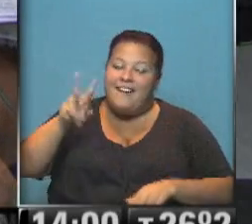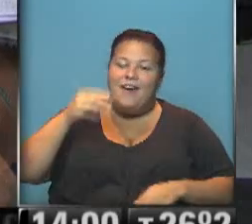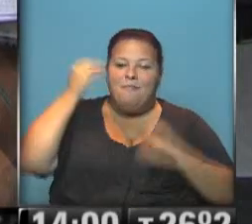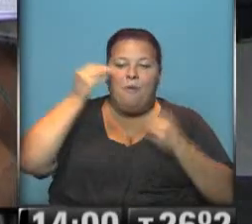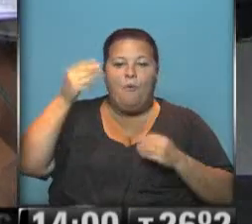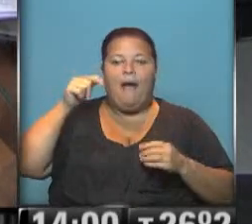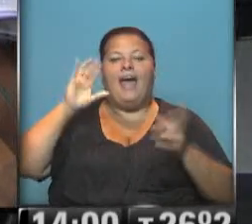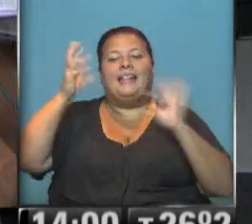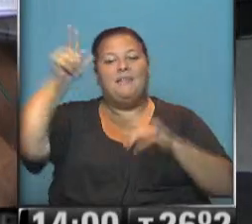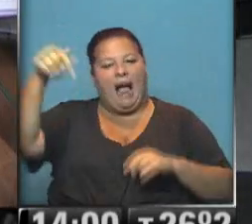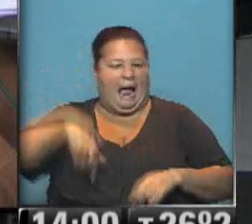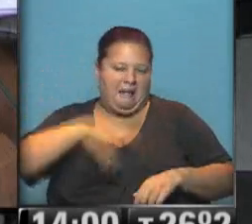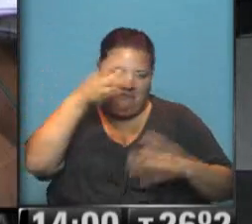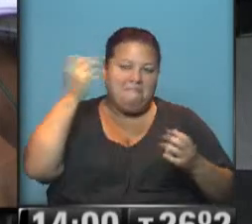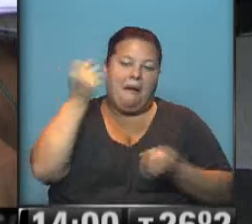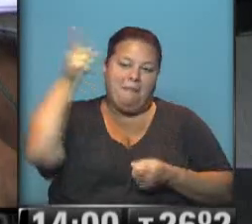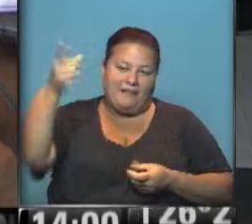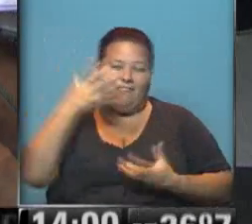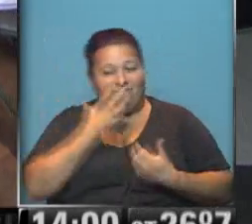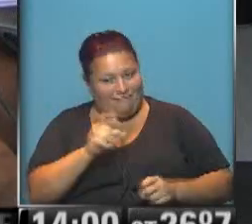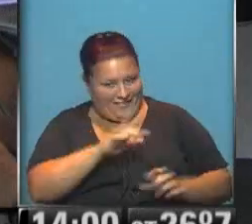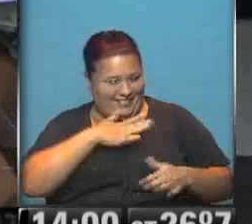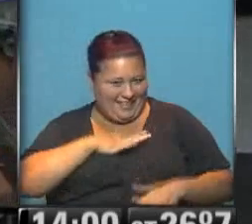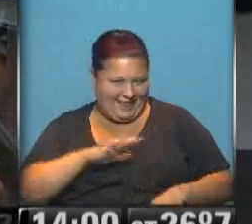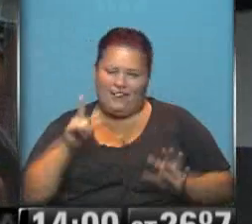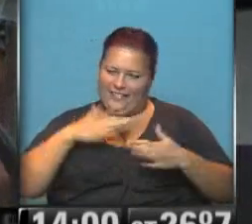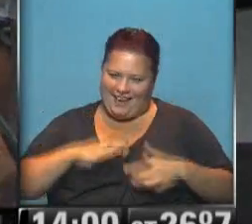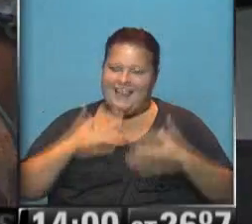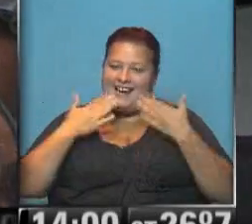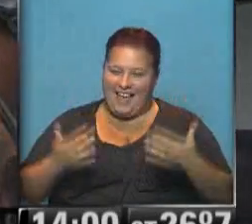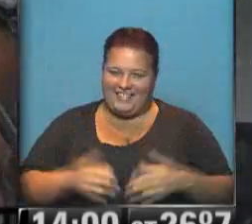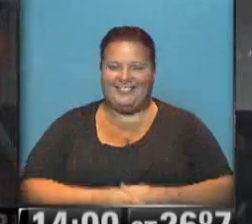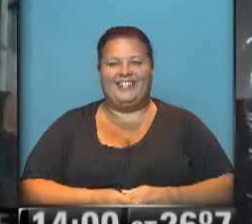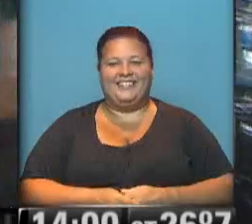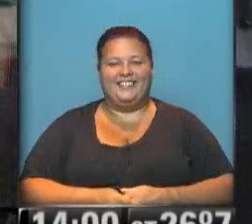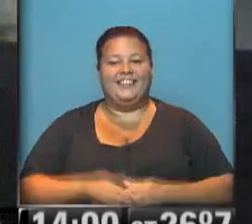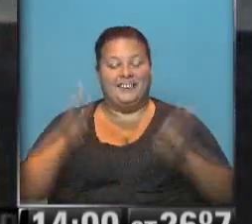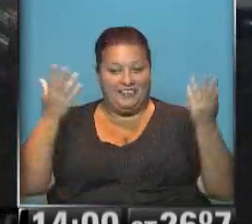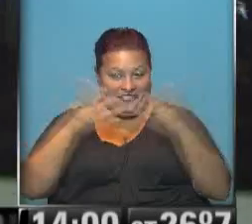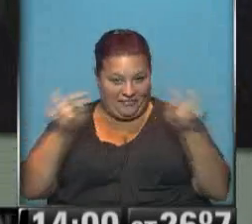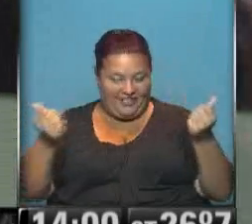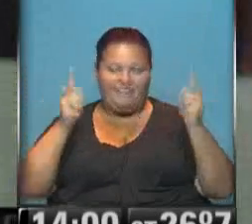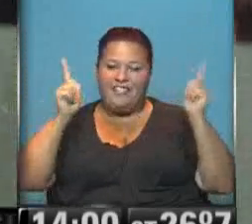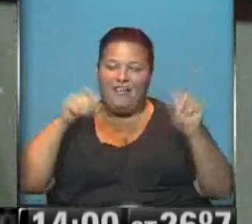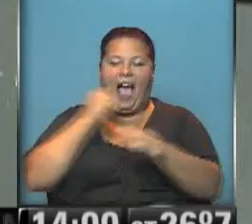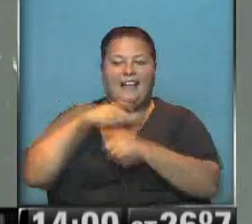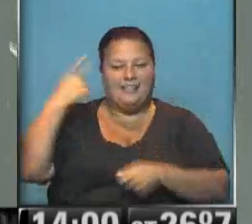preocupa más el pronóstico en la costa que acá. No te angusties, sale tranquilo. No, tranquilo, gracias. Nos despedimos. Que la pasen bien hasta mañana. Gracias.